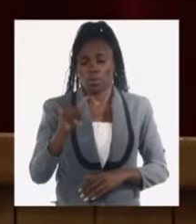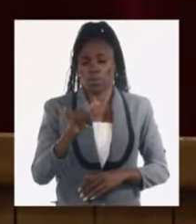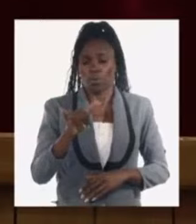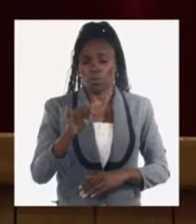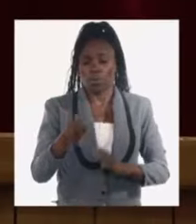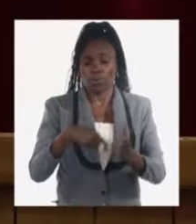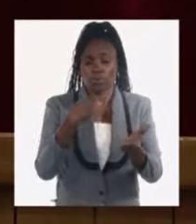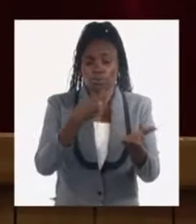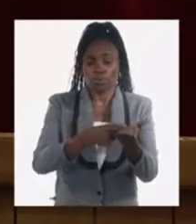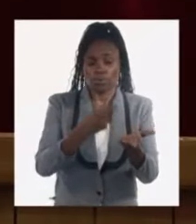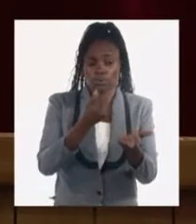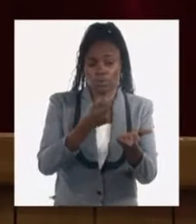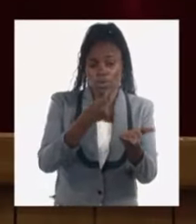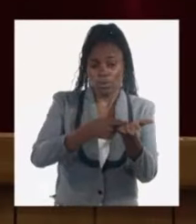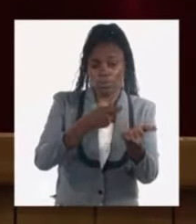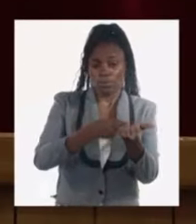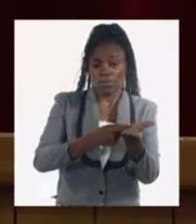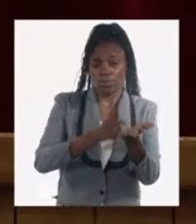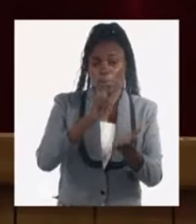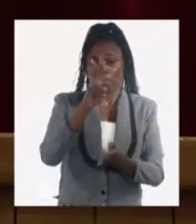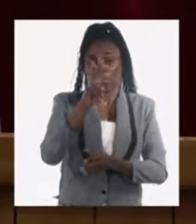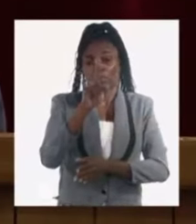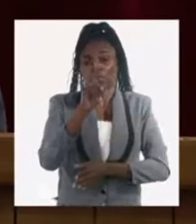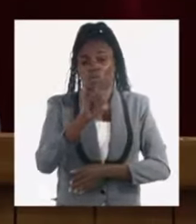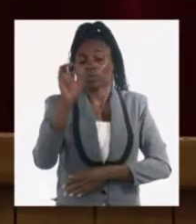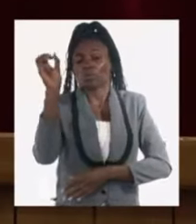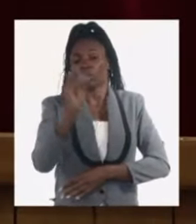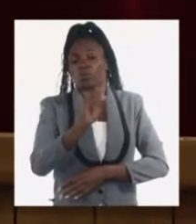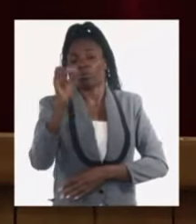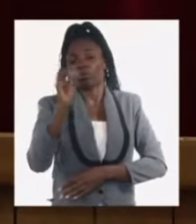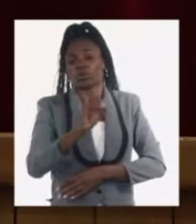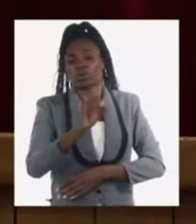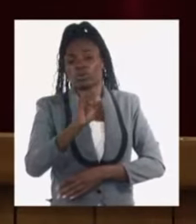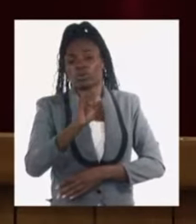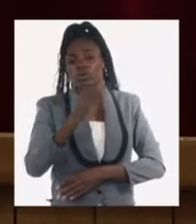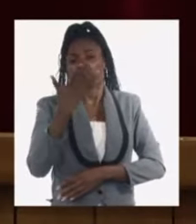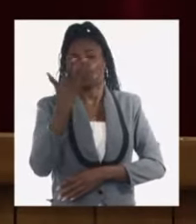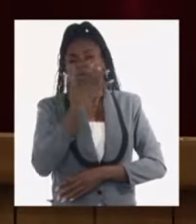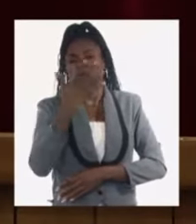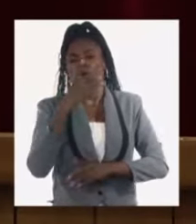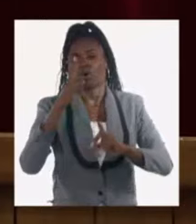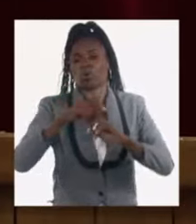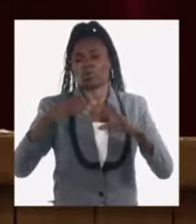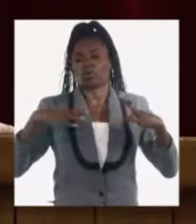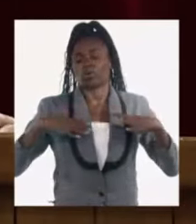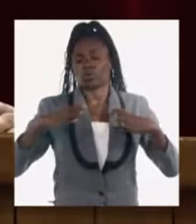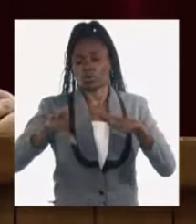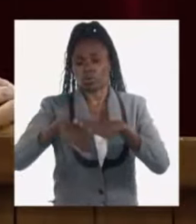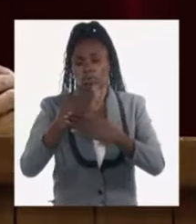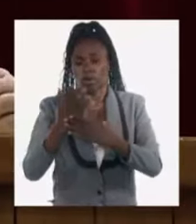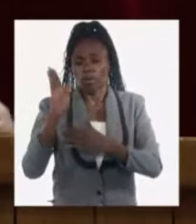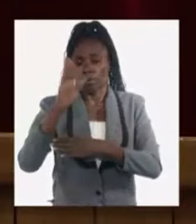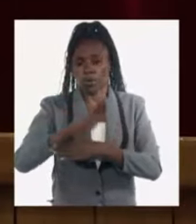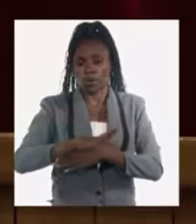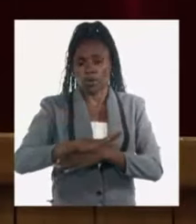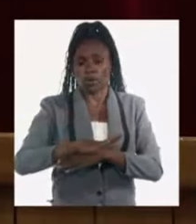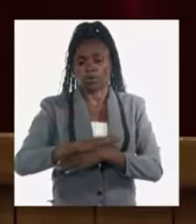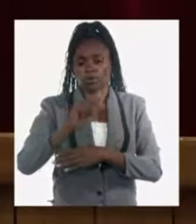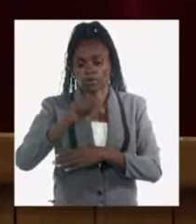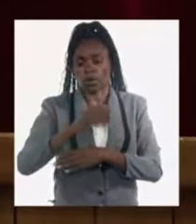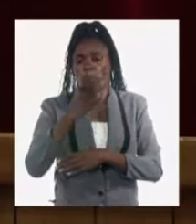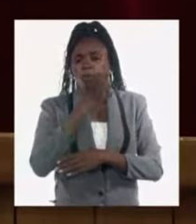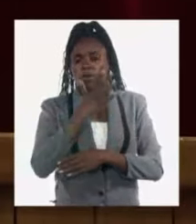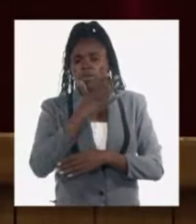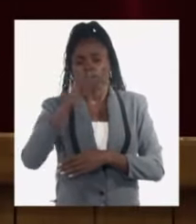ingreso de un incremento de un 29% en el ingreso por turistas días respecto al estimado de este año